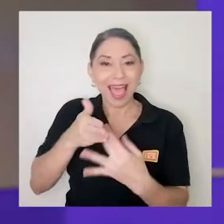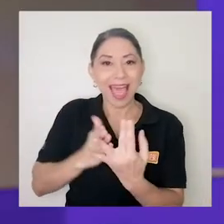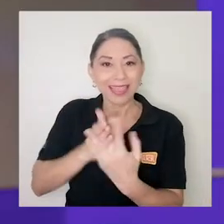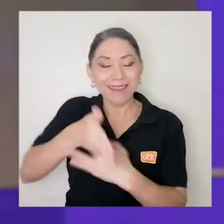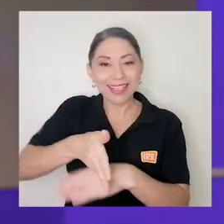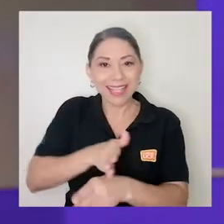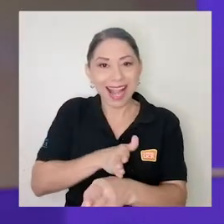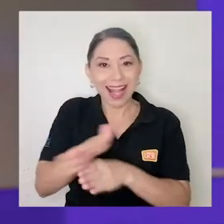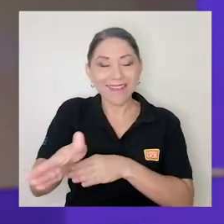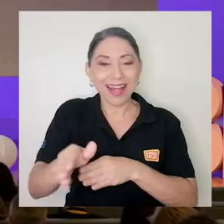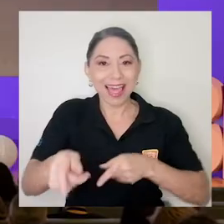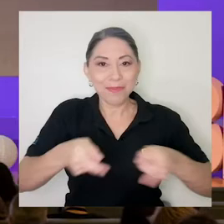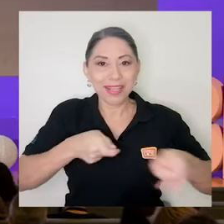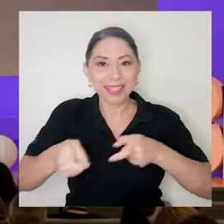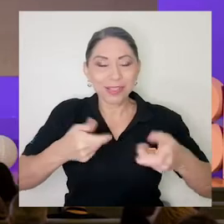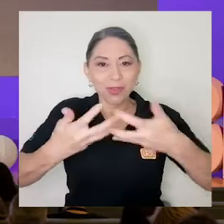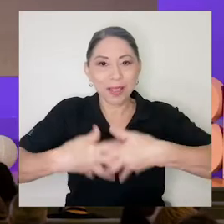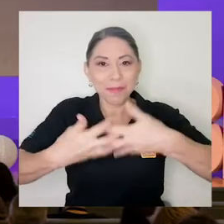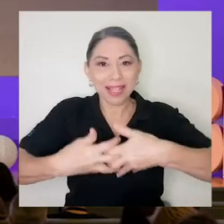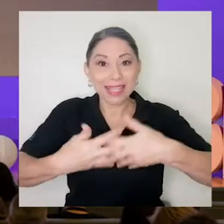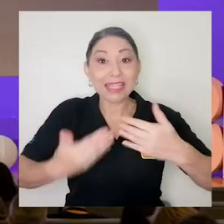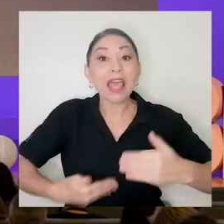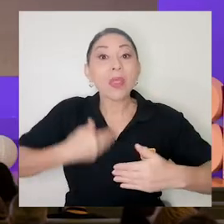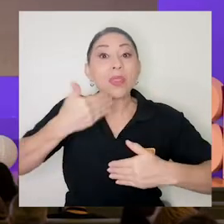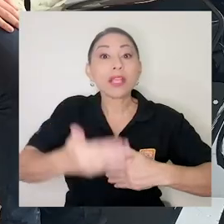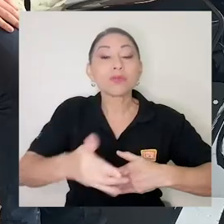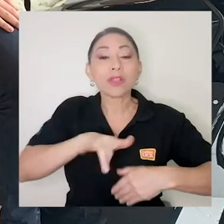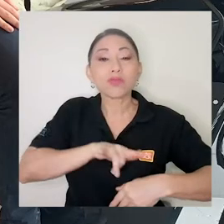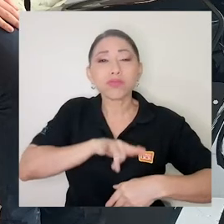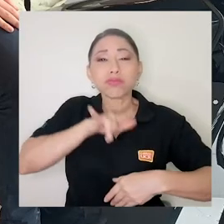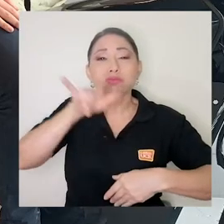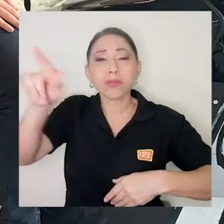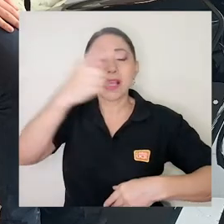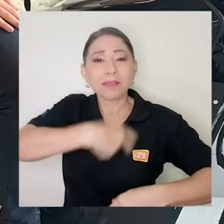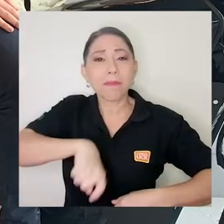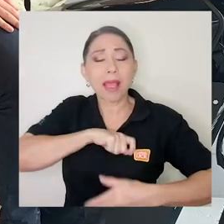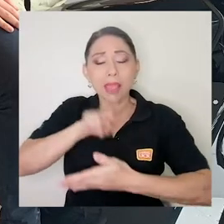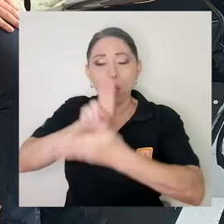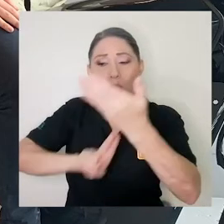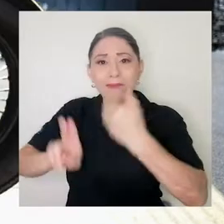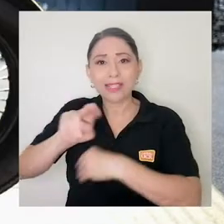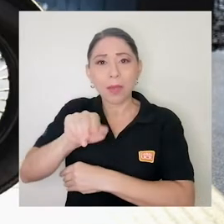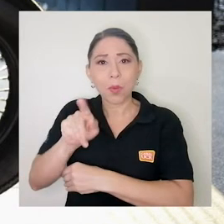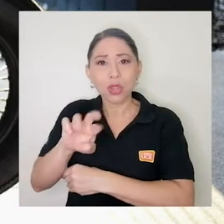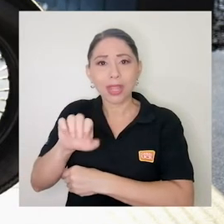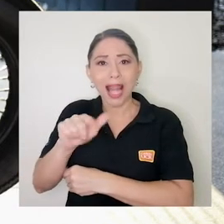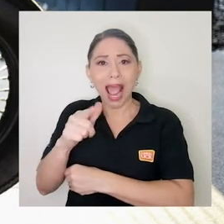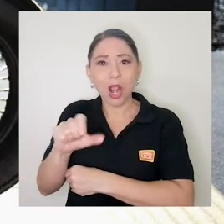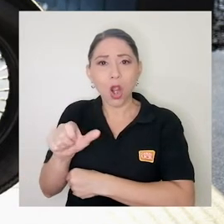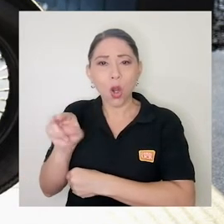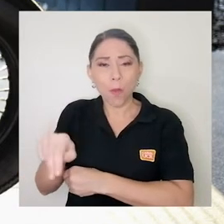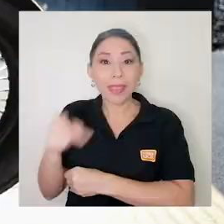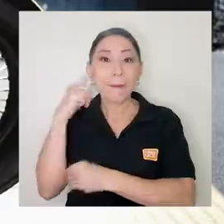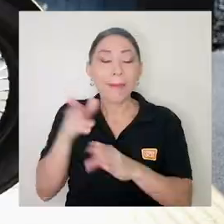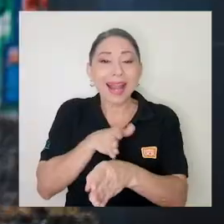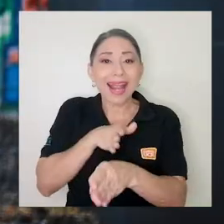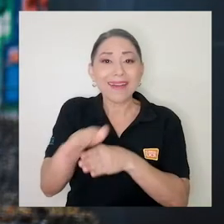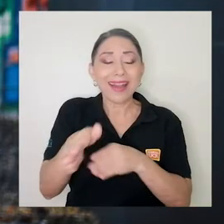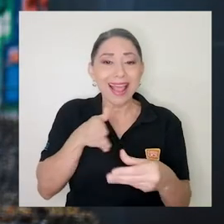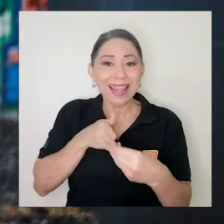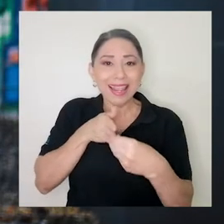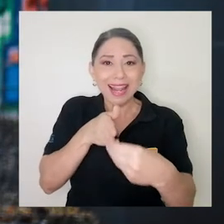carrera de administración de empresas y luego partió a la Universidad de Mondragón en España para cursar la carrera de liderazgo,